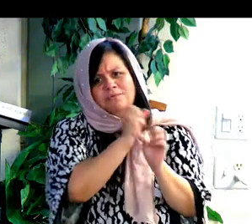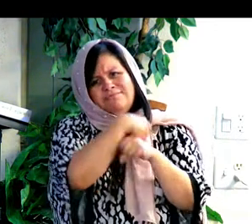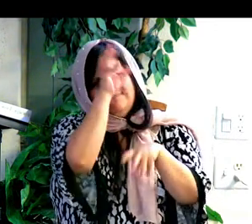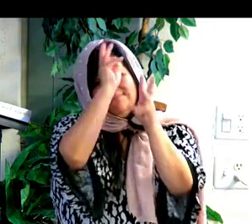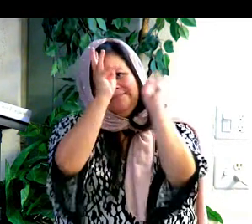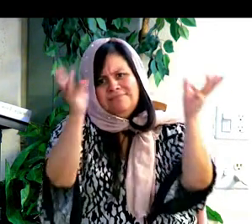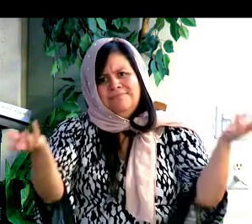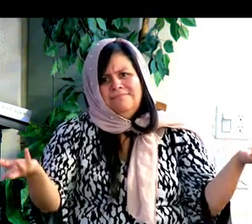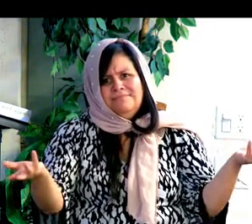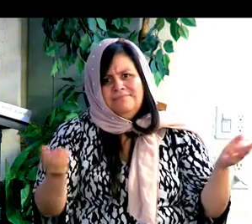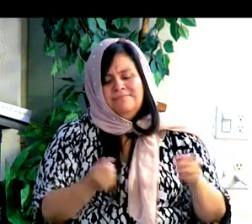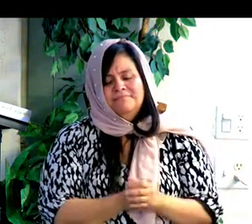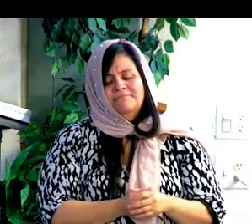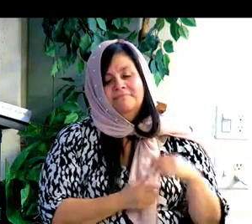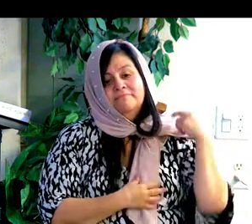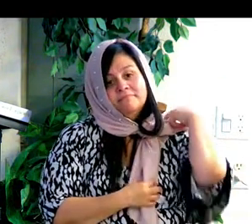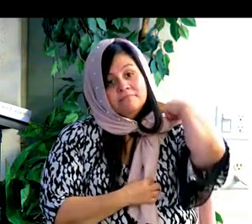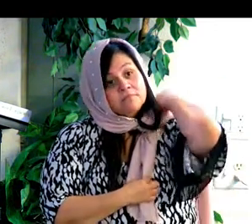mujer.